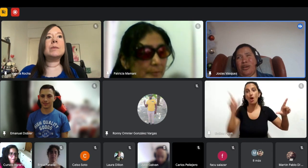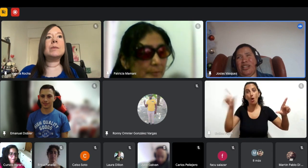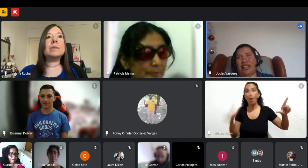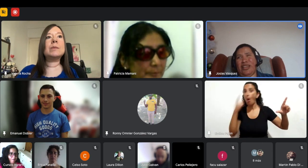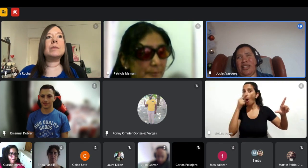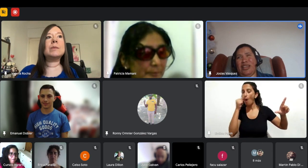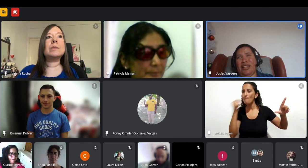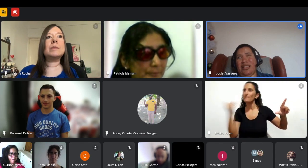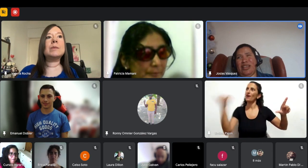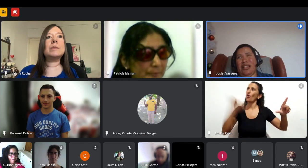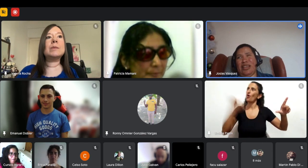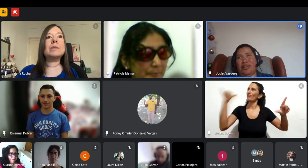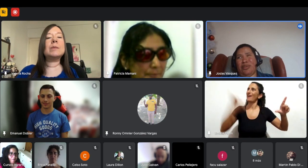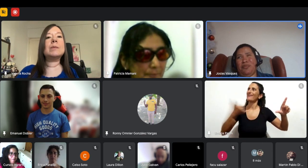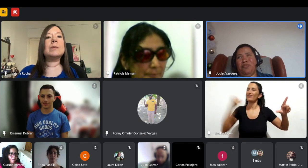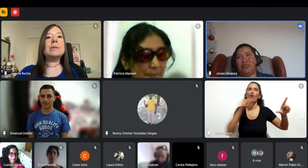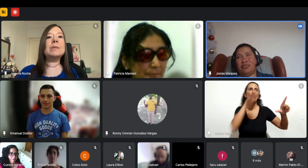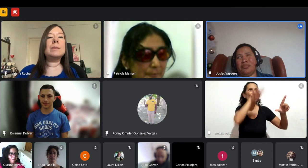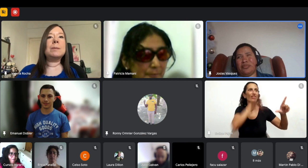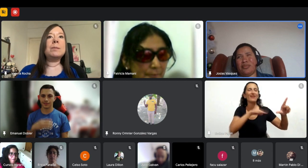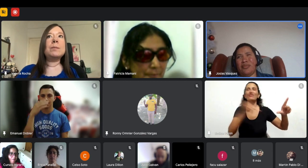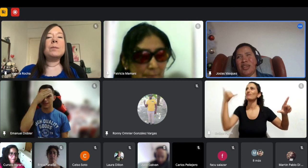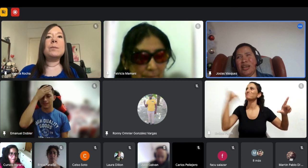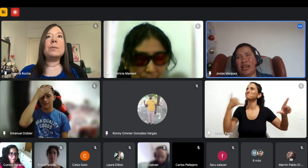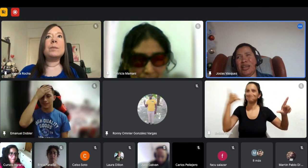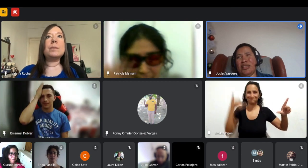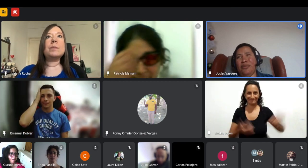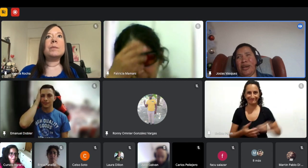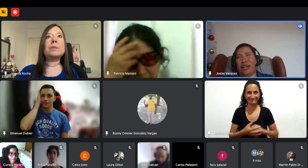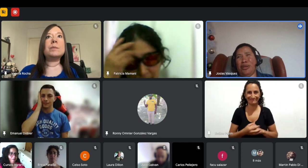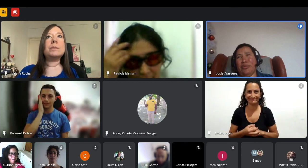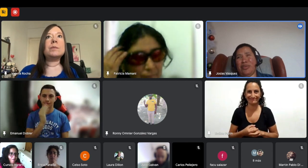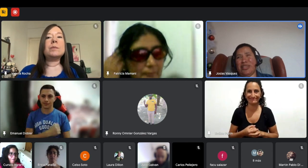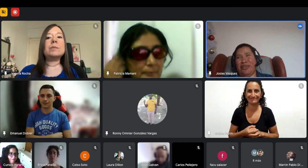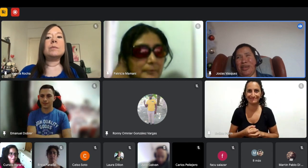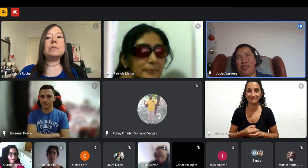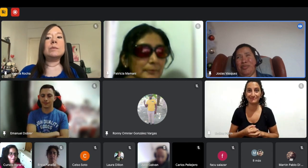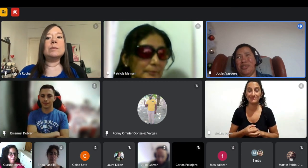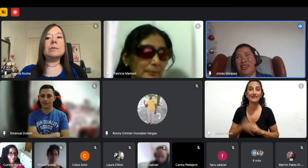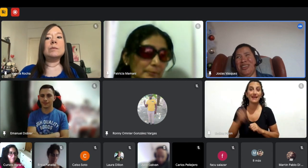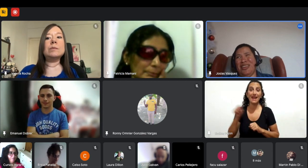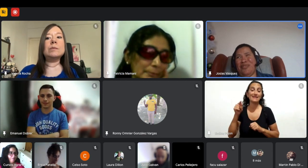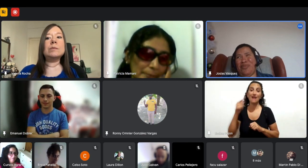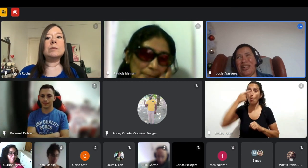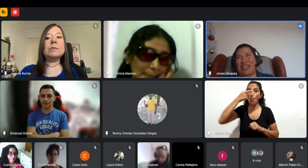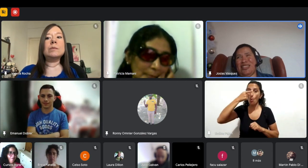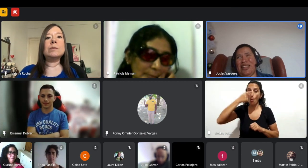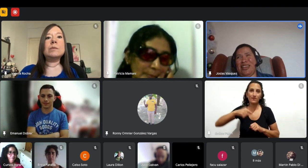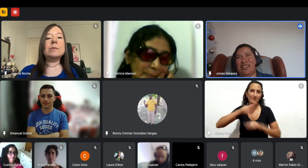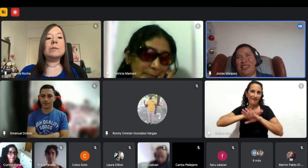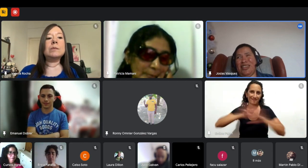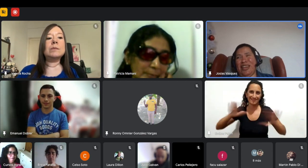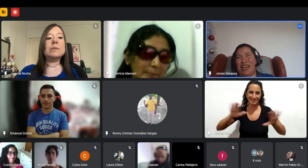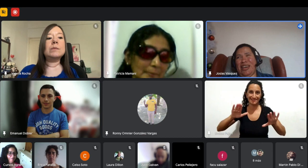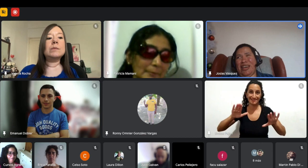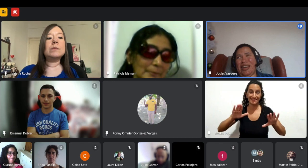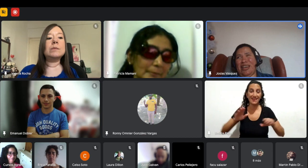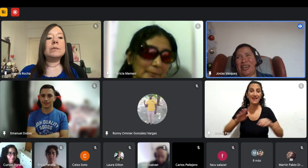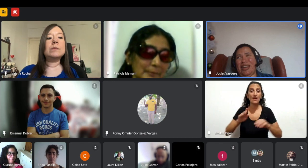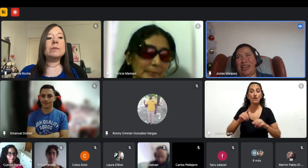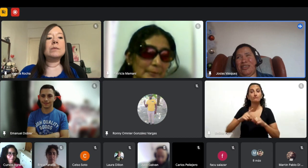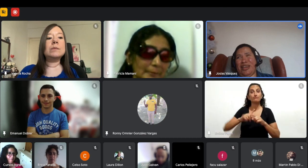texto hago clic aquí y así verdad y esa fue la última vez que lo llamamos porque la siguiente